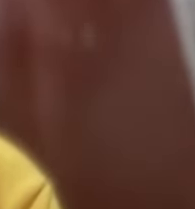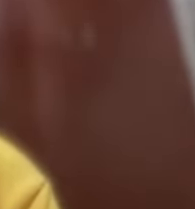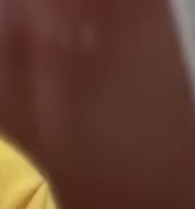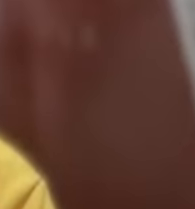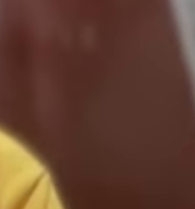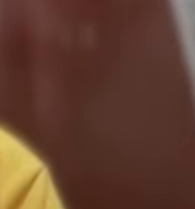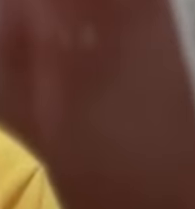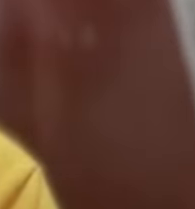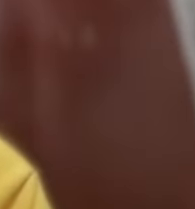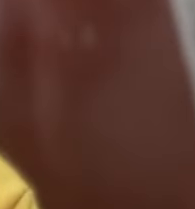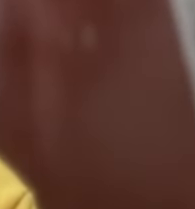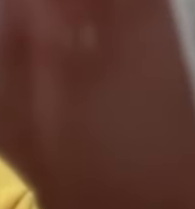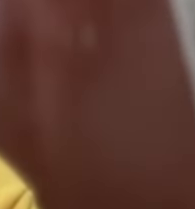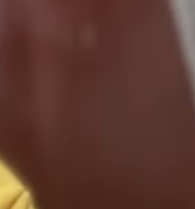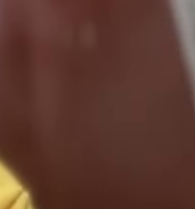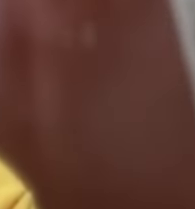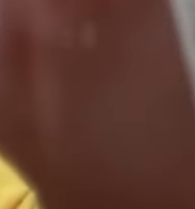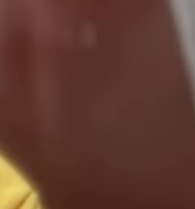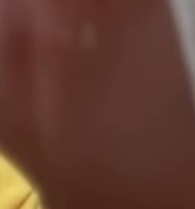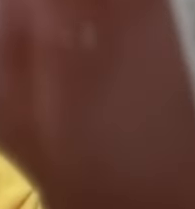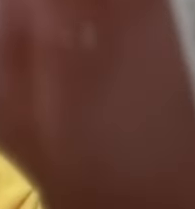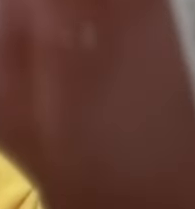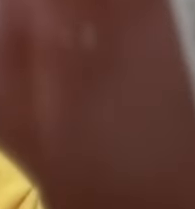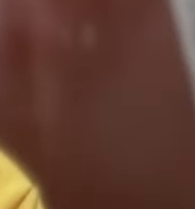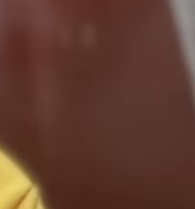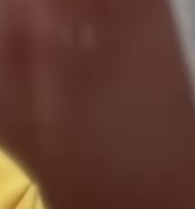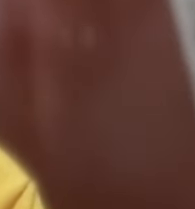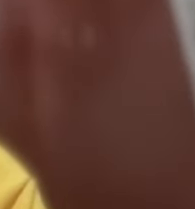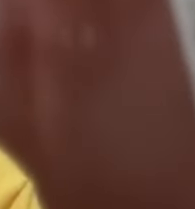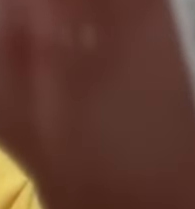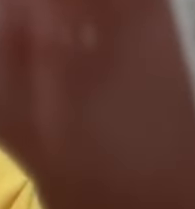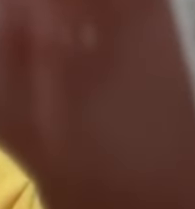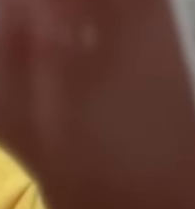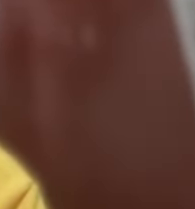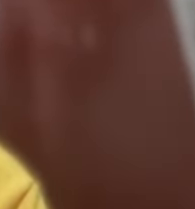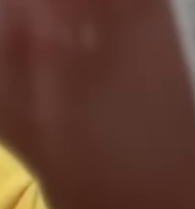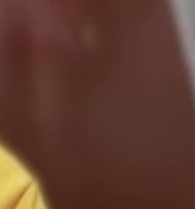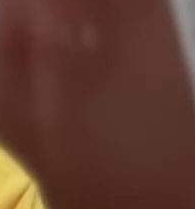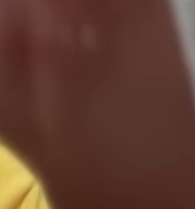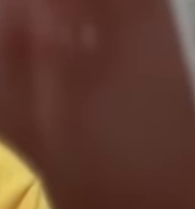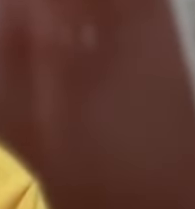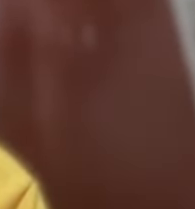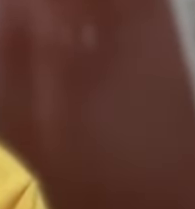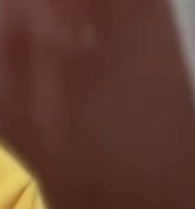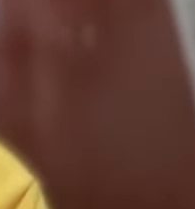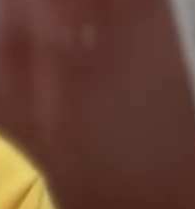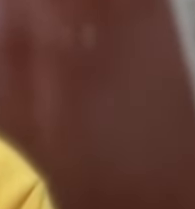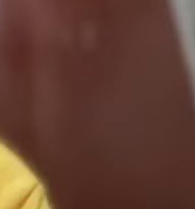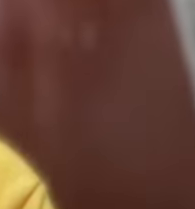pero es que esto no es un invento yo lo he dicho ni nada más se equivoca en eso ahora